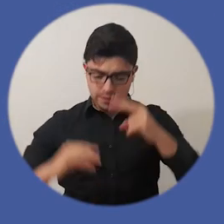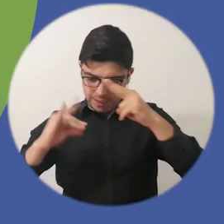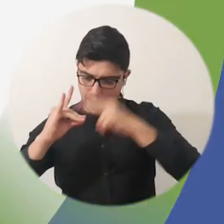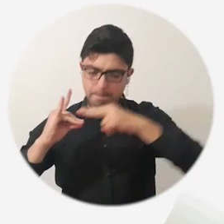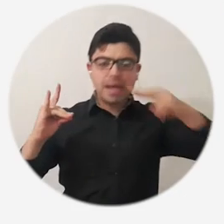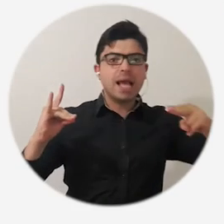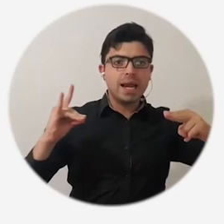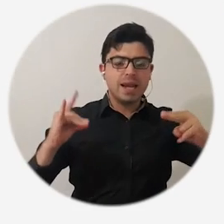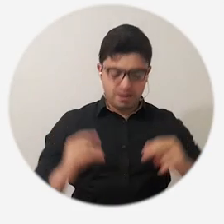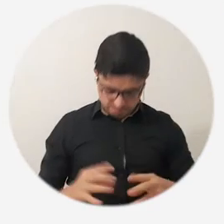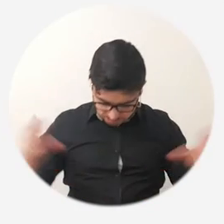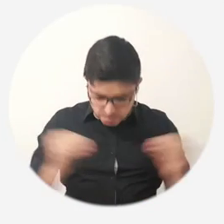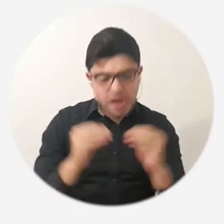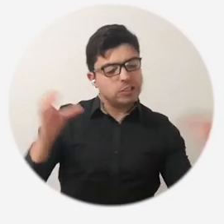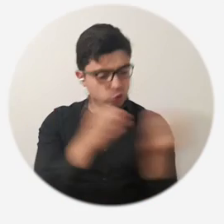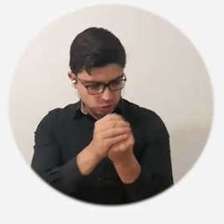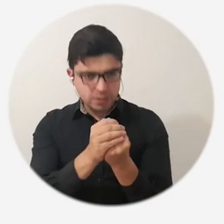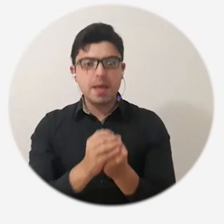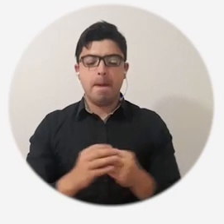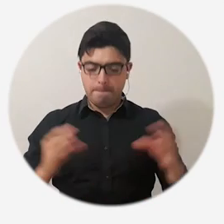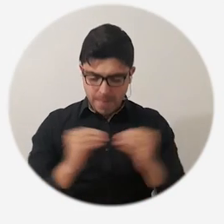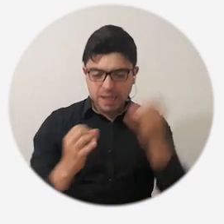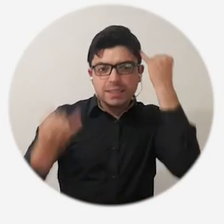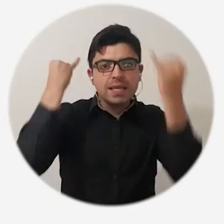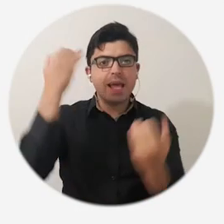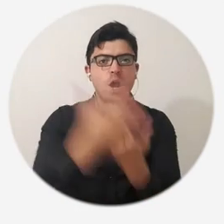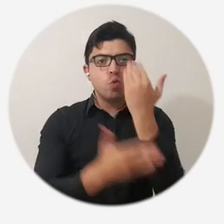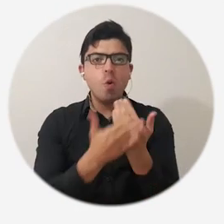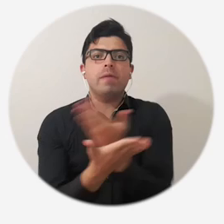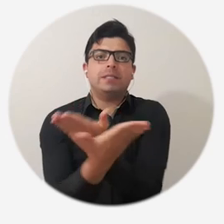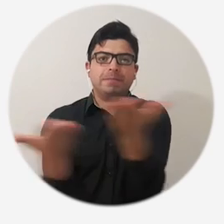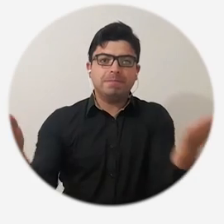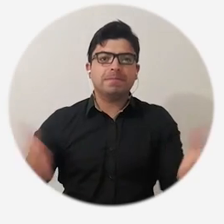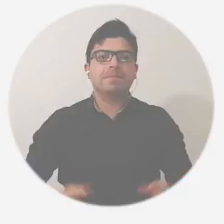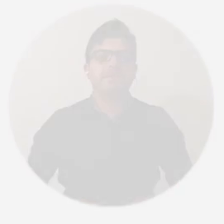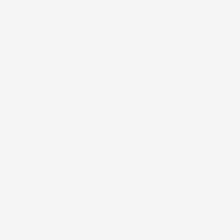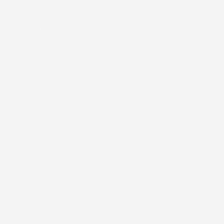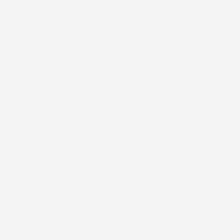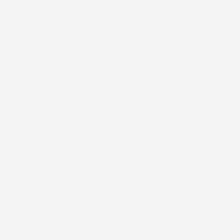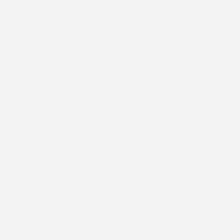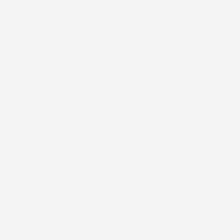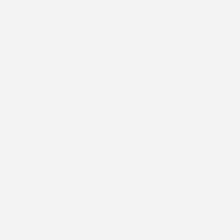Universidad del Magdalena, aún más incluyente e innovadora. Universidad del Magdalena